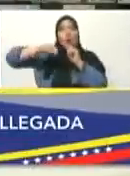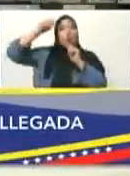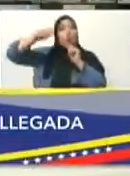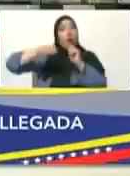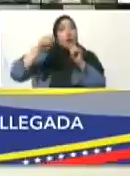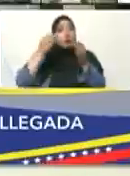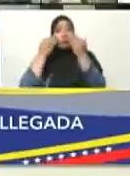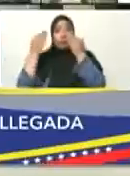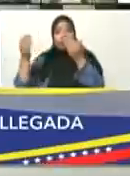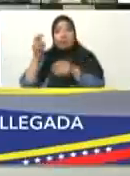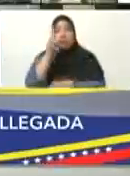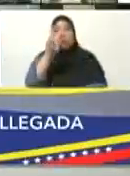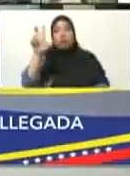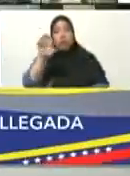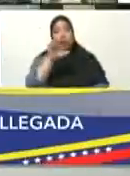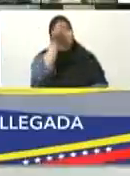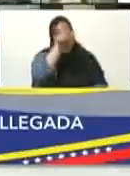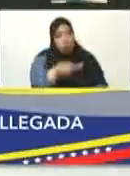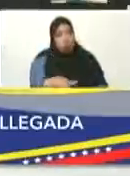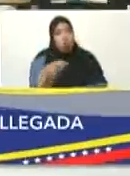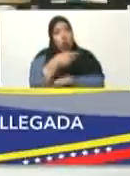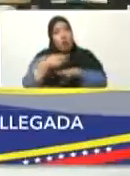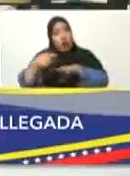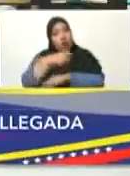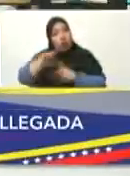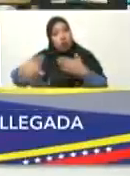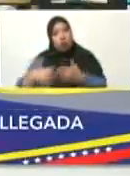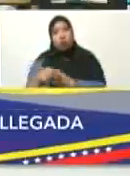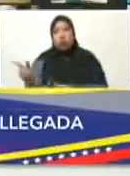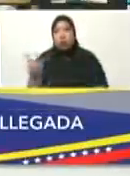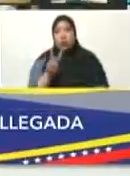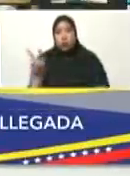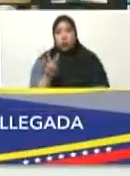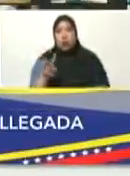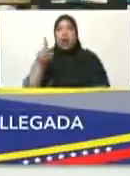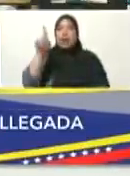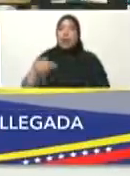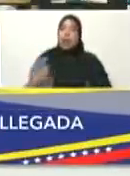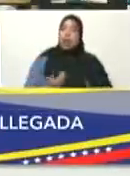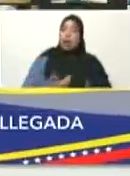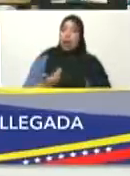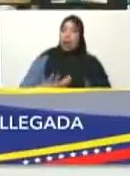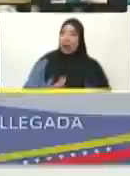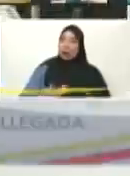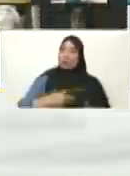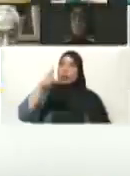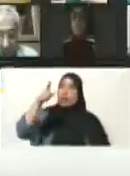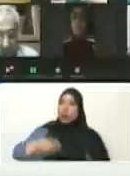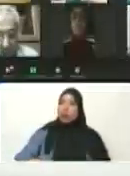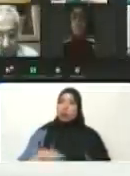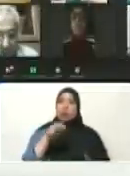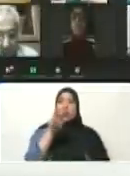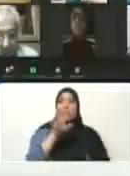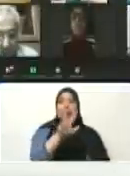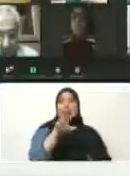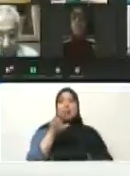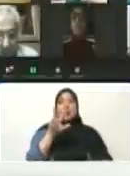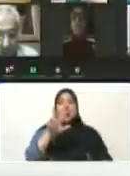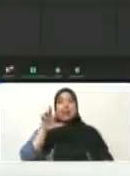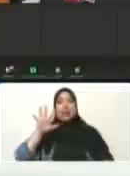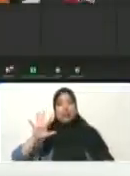gobernadores y gobernadoras del país. Y todos los alcaldes y alcaldesas del país. Aquí están los 335.